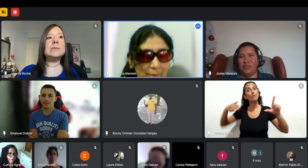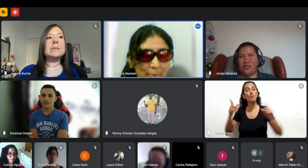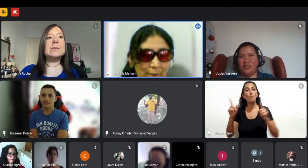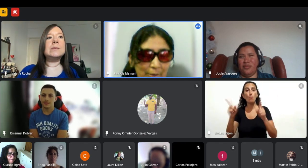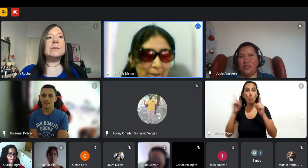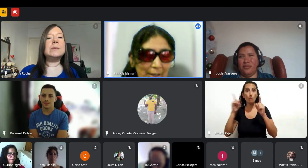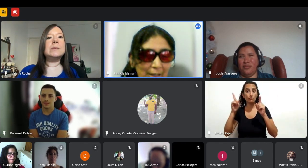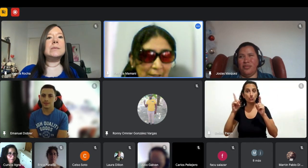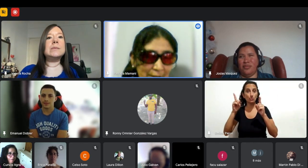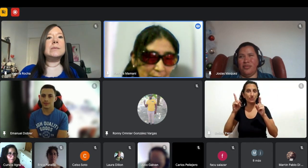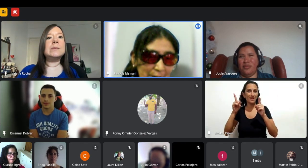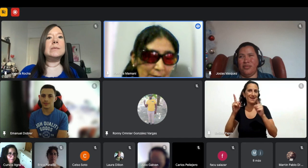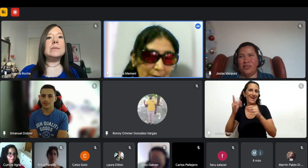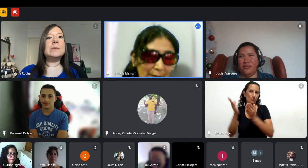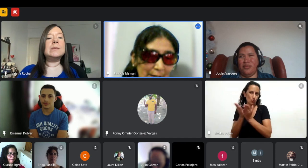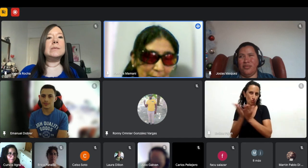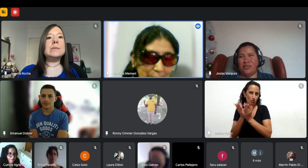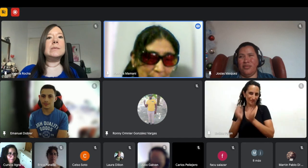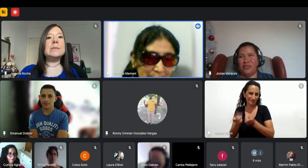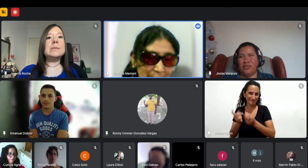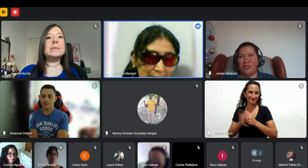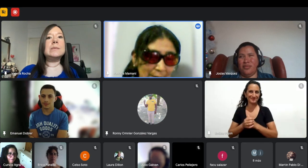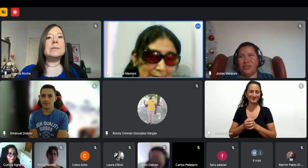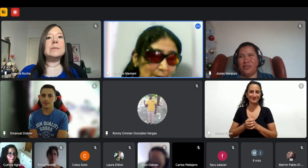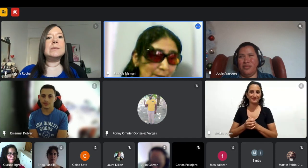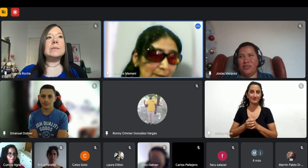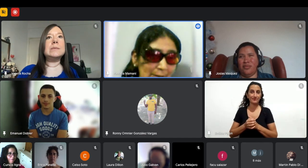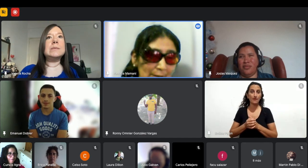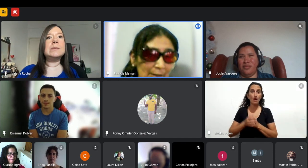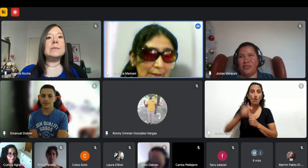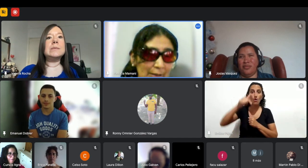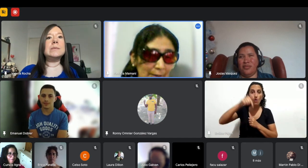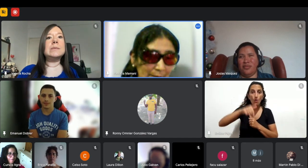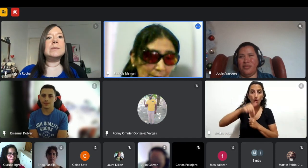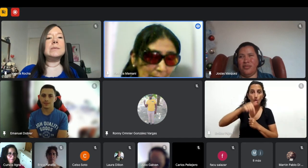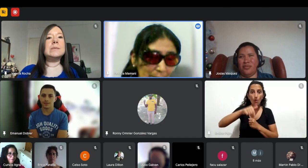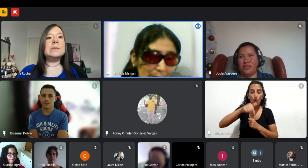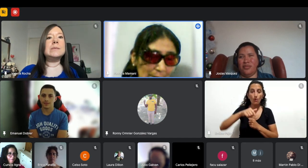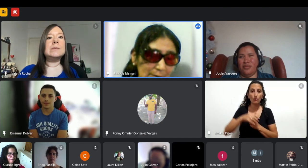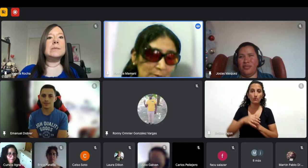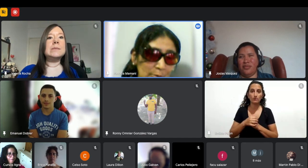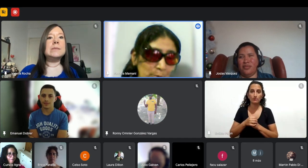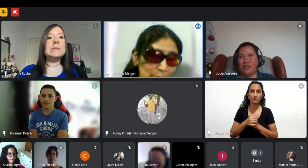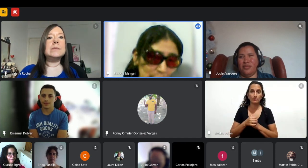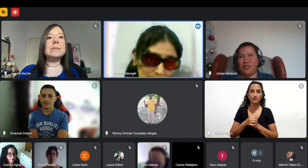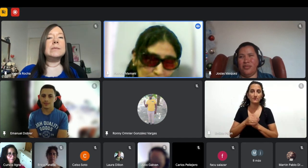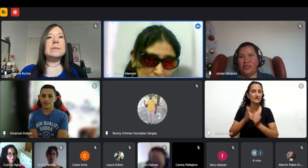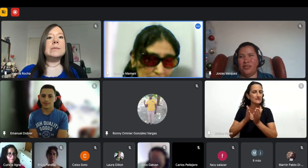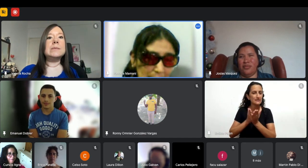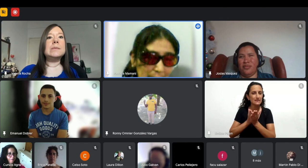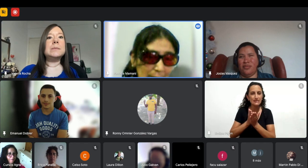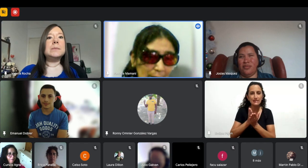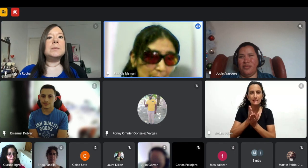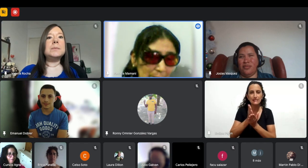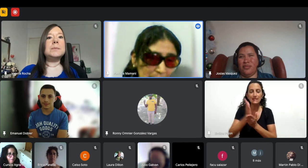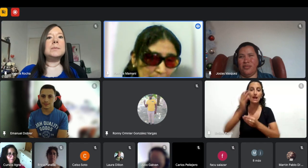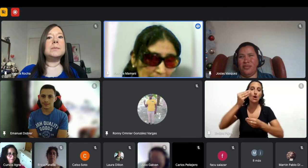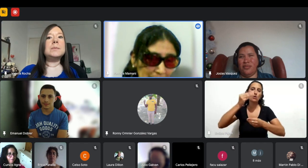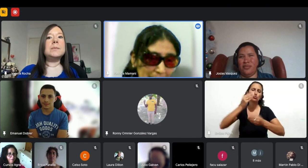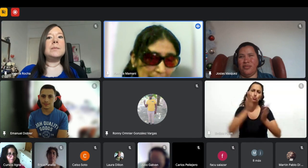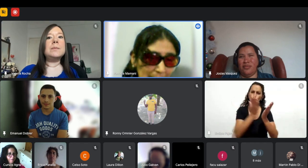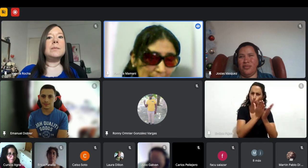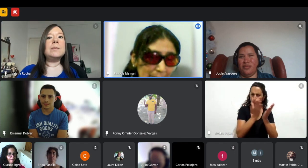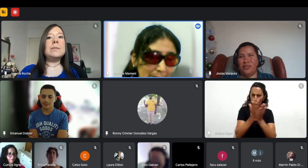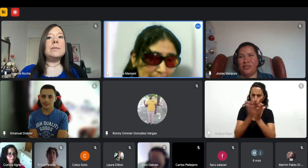bueno y creo que actualmente sigo haciendo cursos bueno